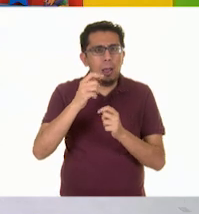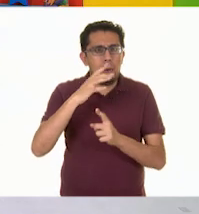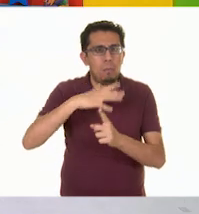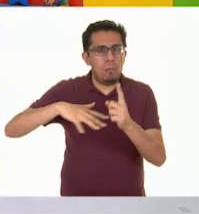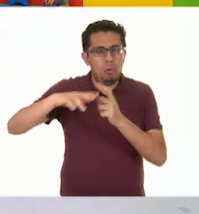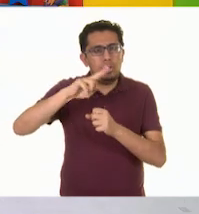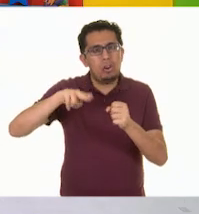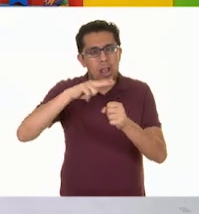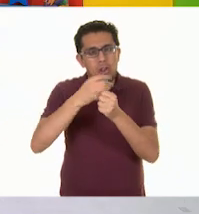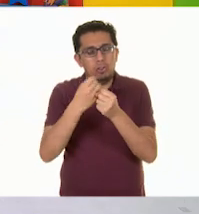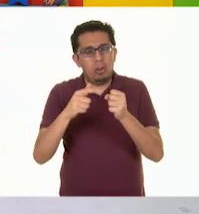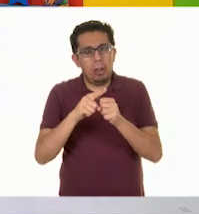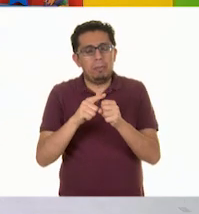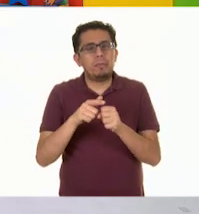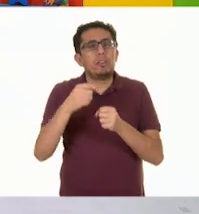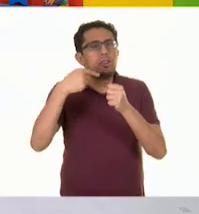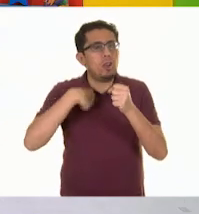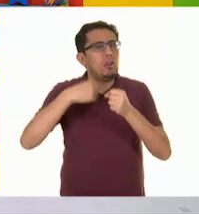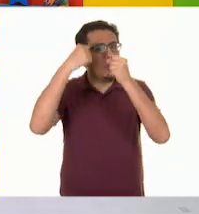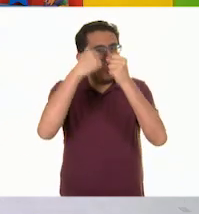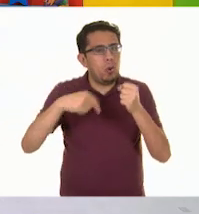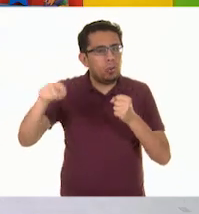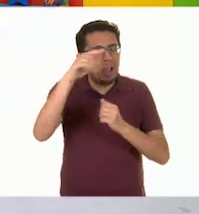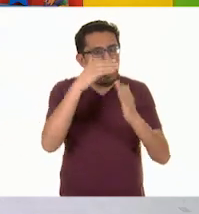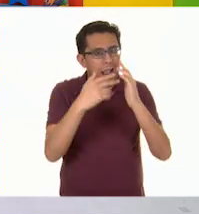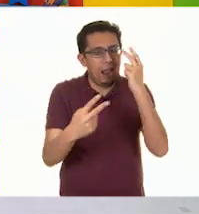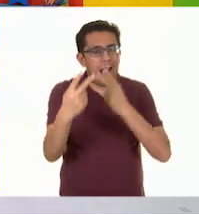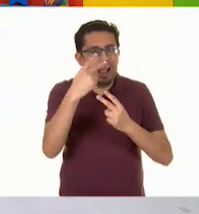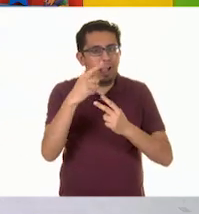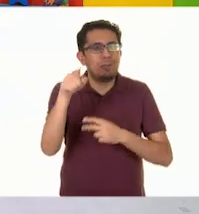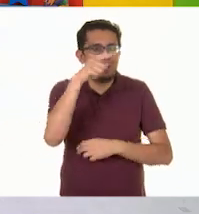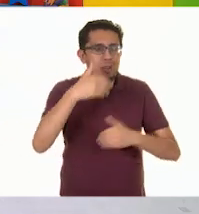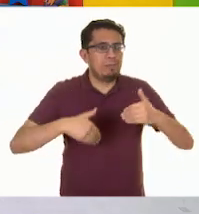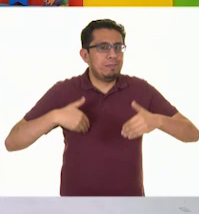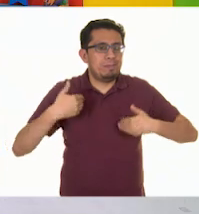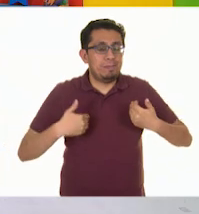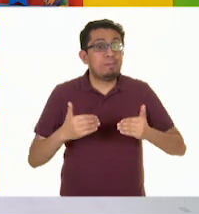que ahí en casa disfrutaron esta sesión tanto como nosotras. ¿Y qué creen que sigue?